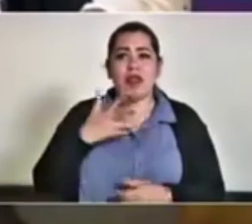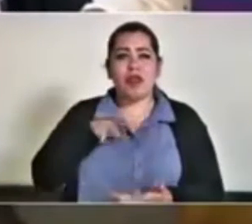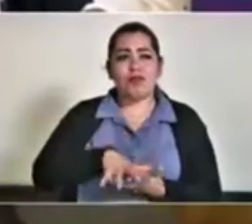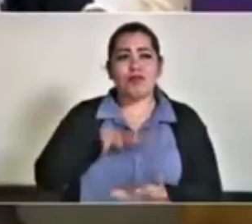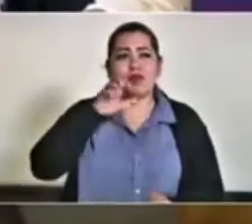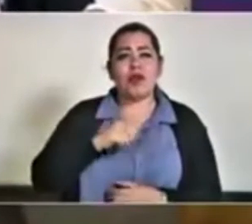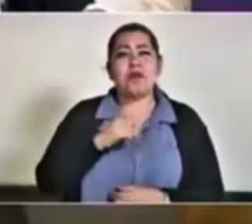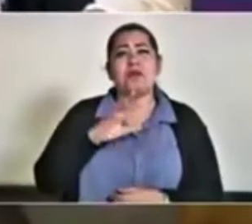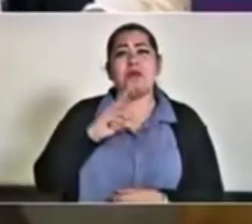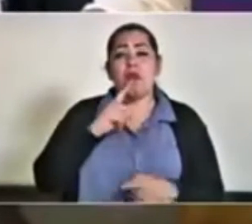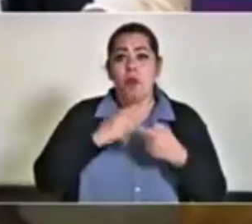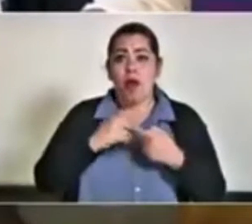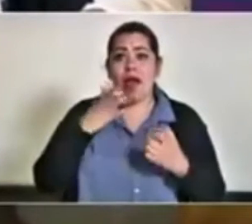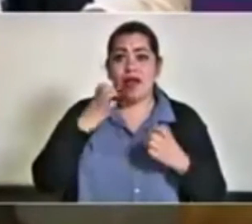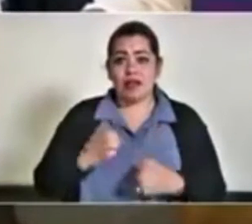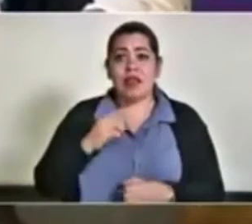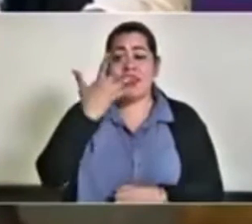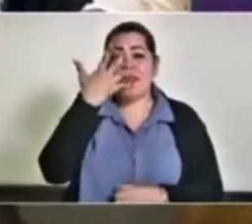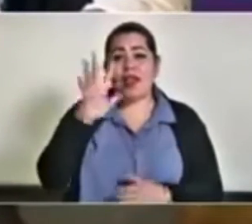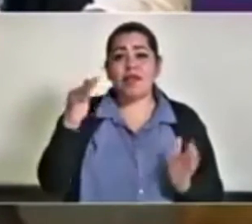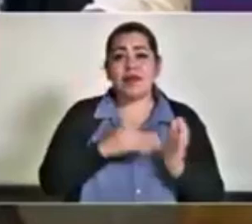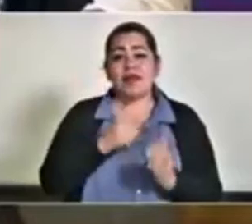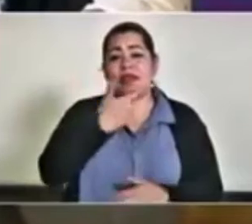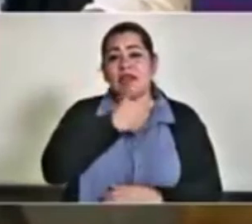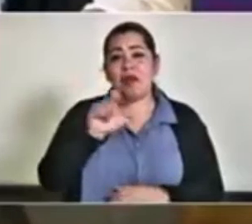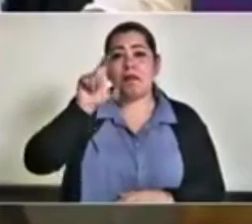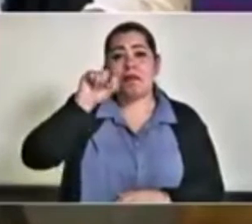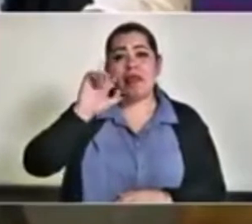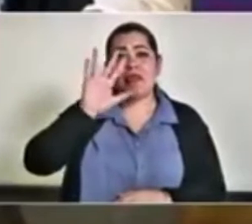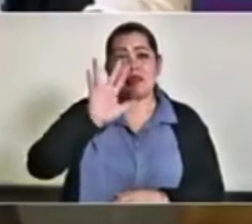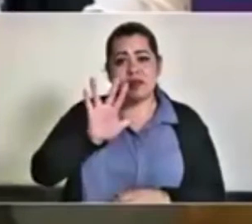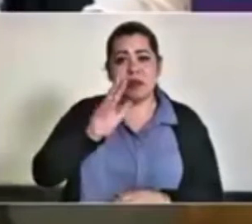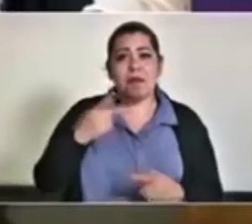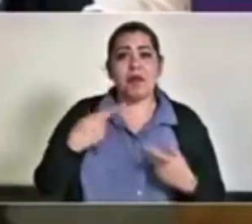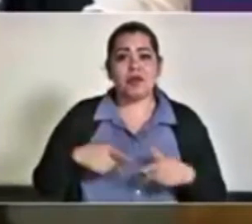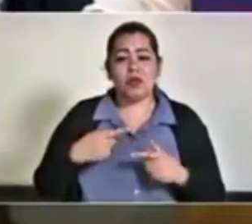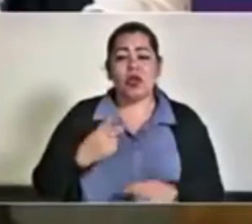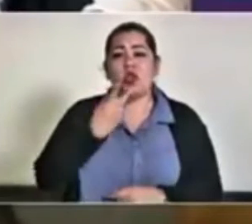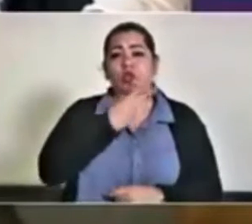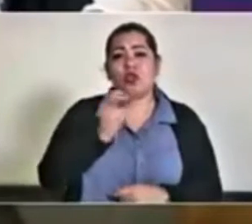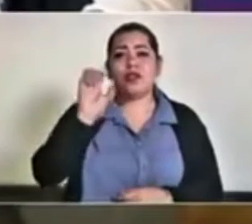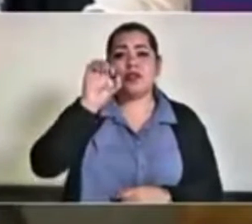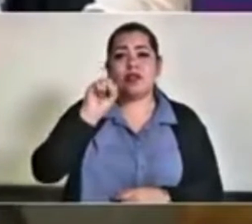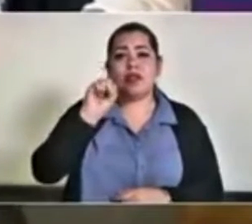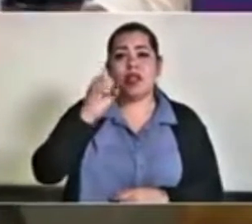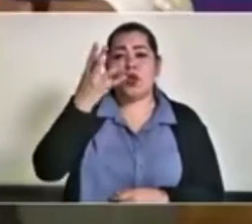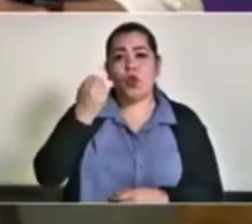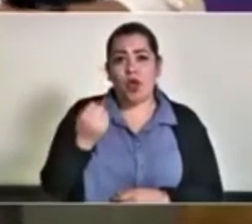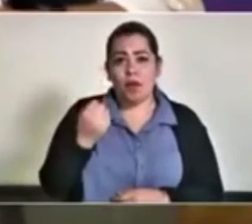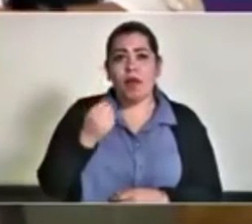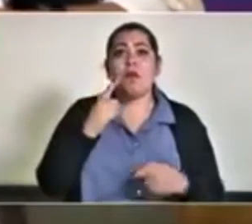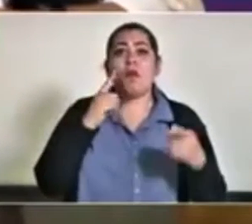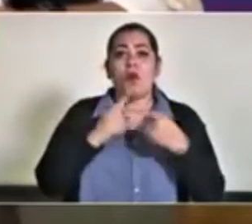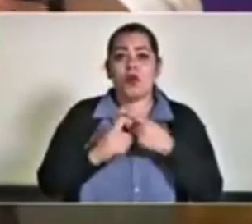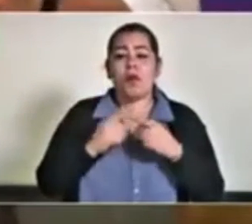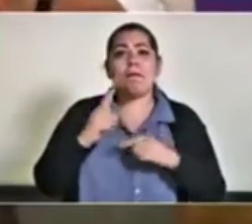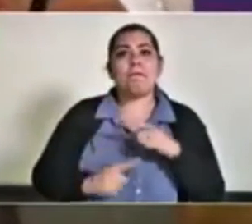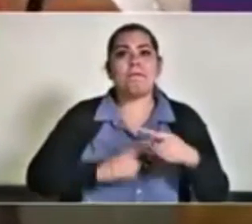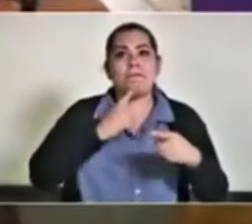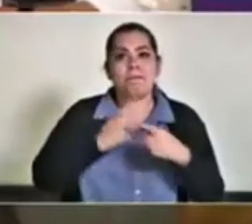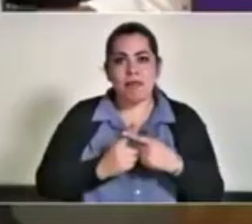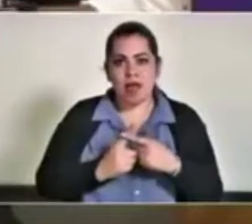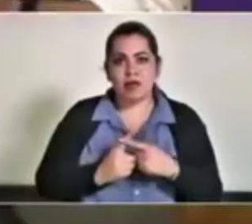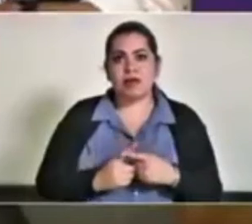acumulado de casos positivos de 10 mil 725, 269 casos positivos más.